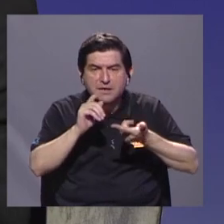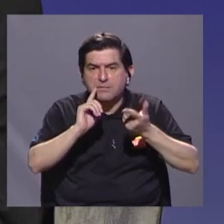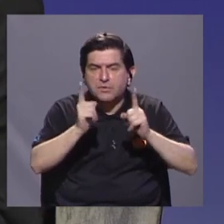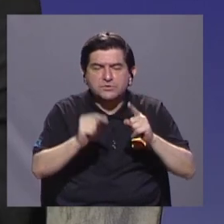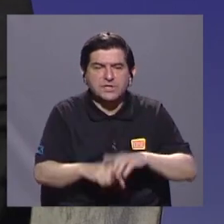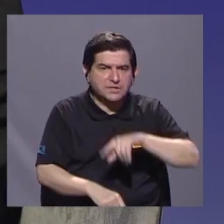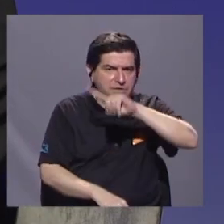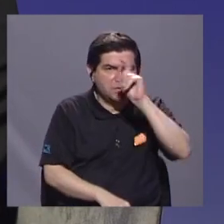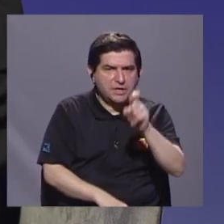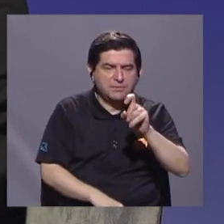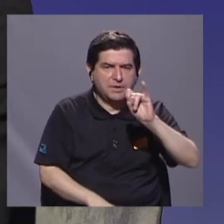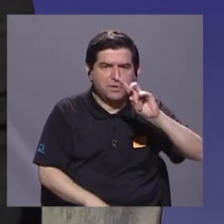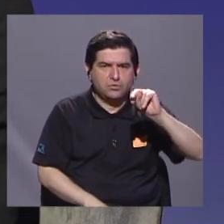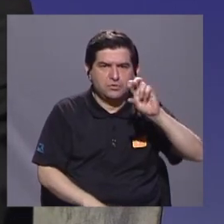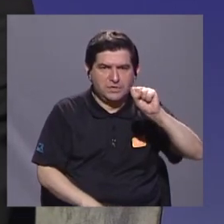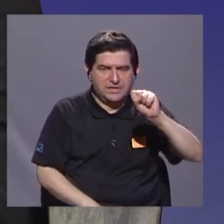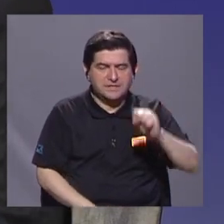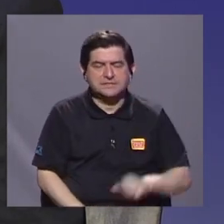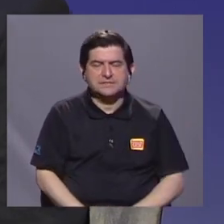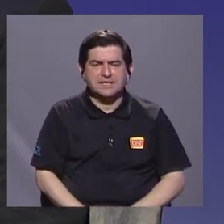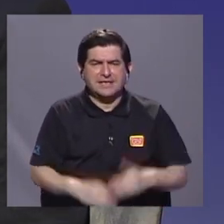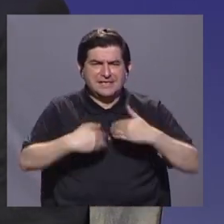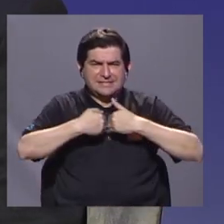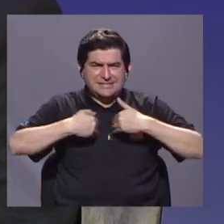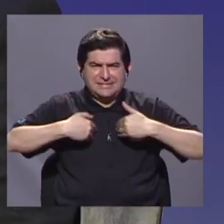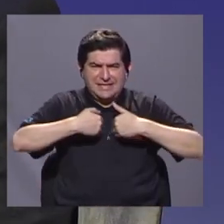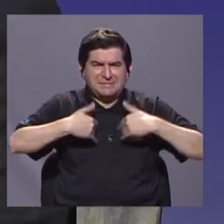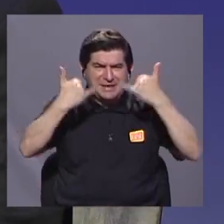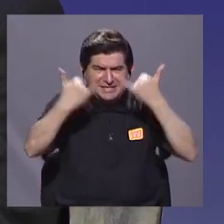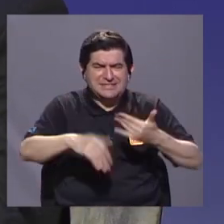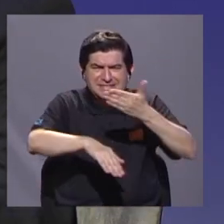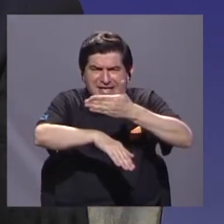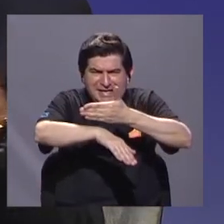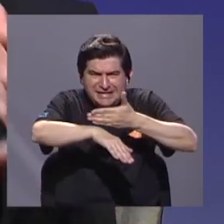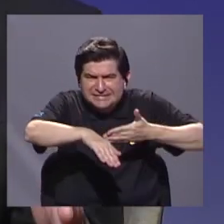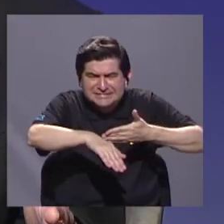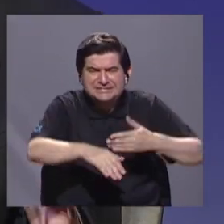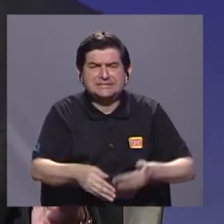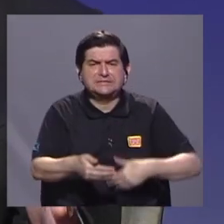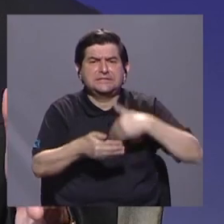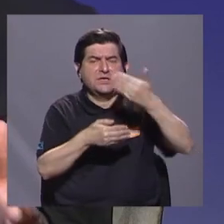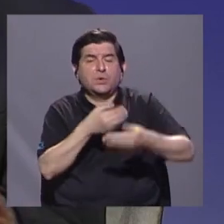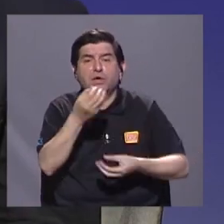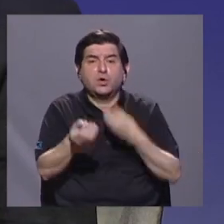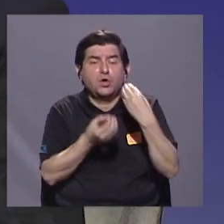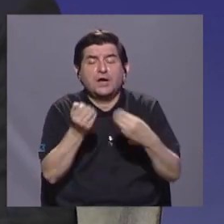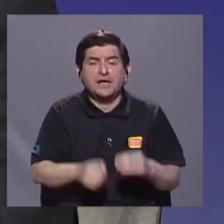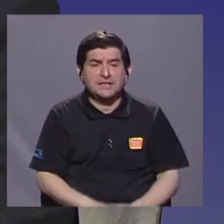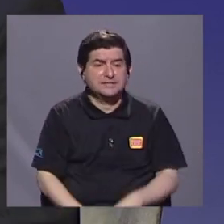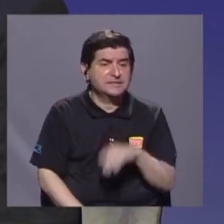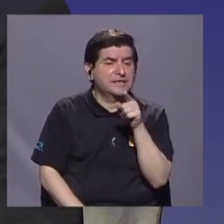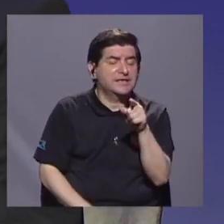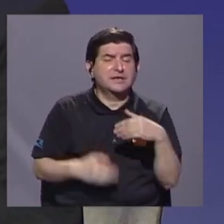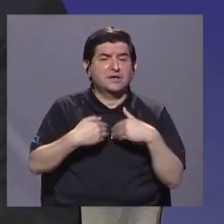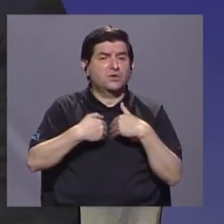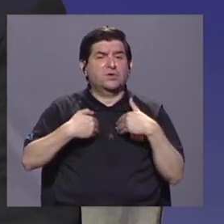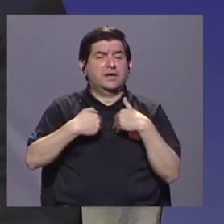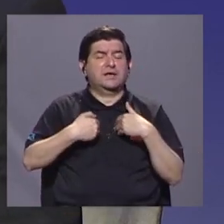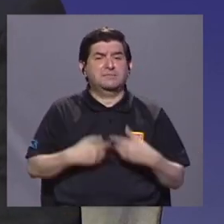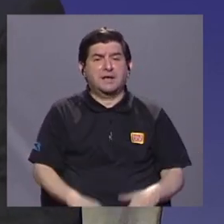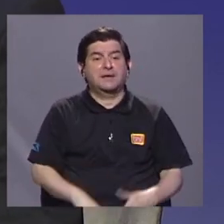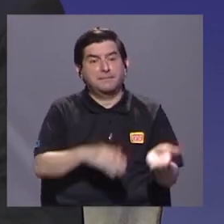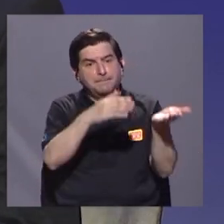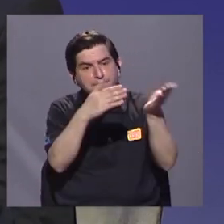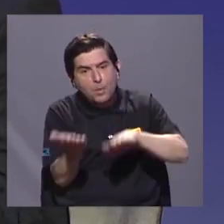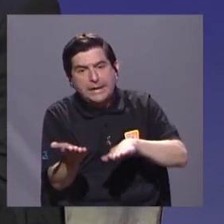sigue inmediatamente después cuando el animal está herido? Y luego, ¿qué se hace con ese animal muerto